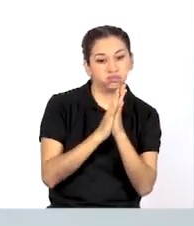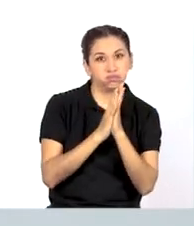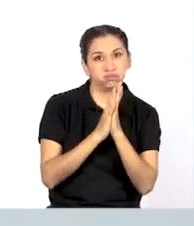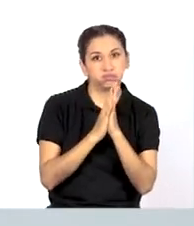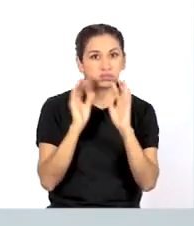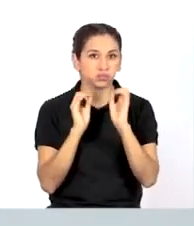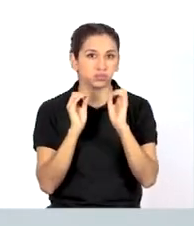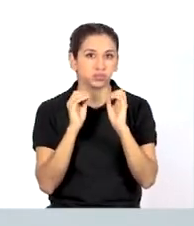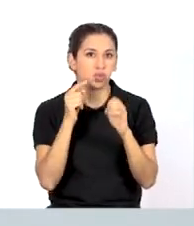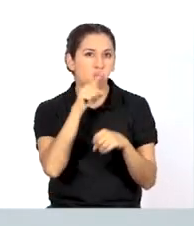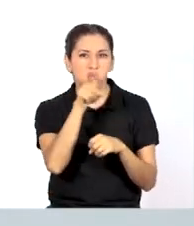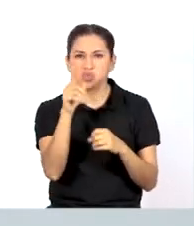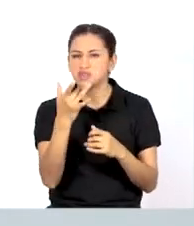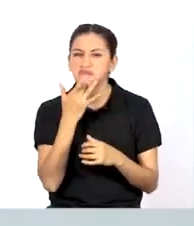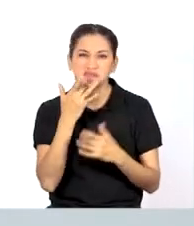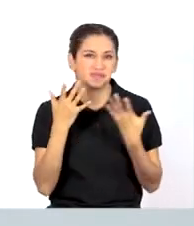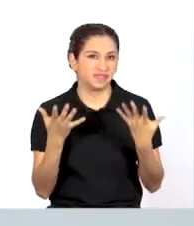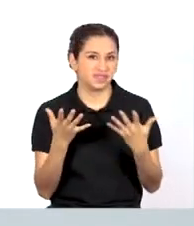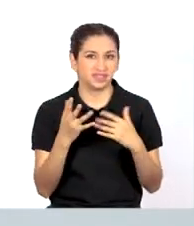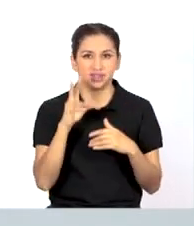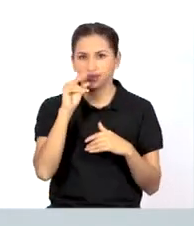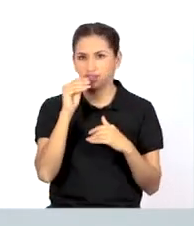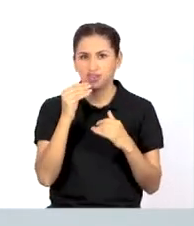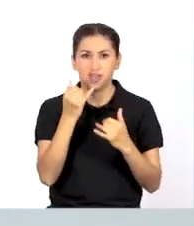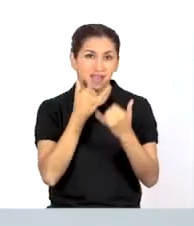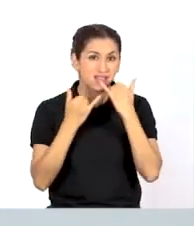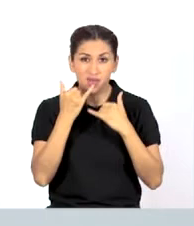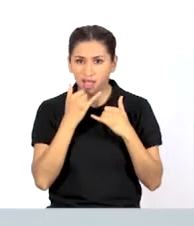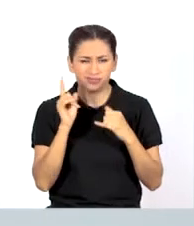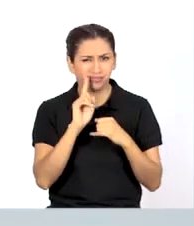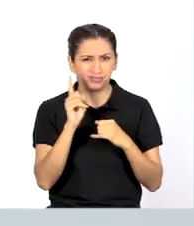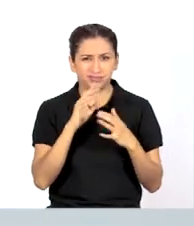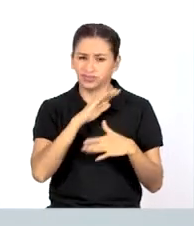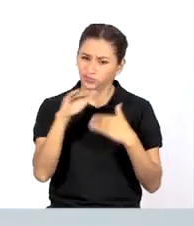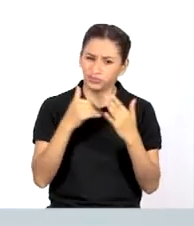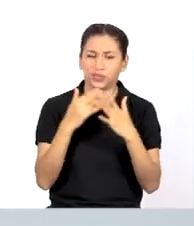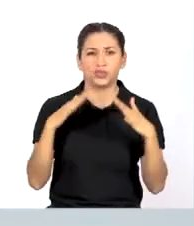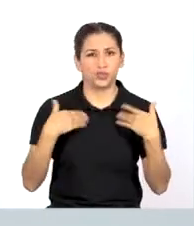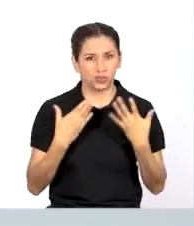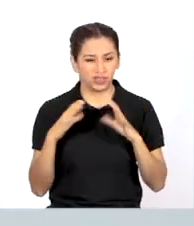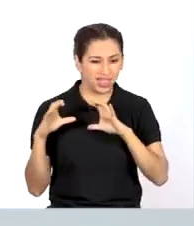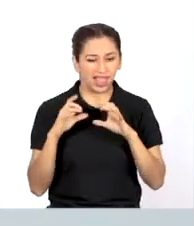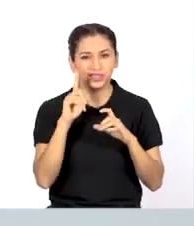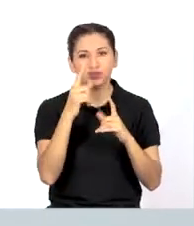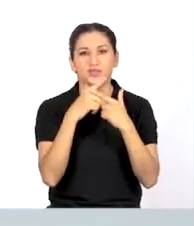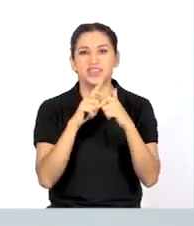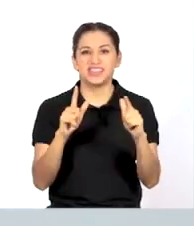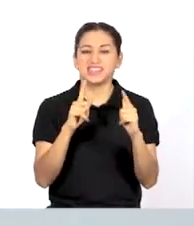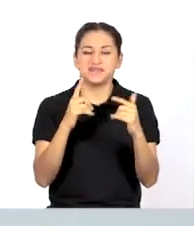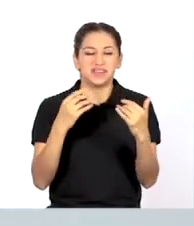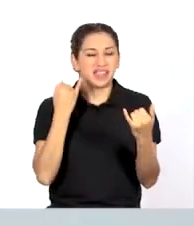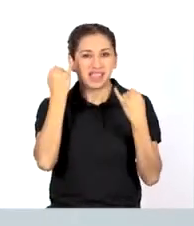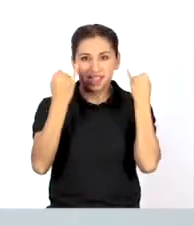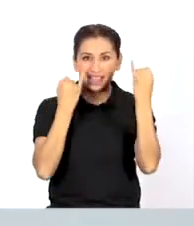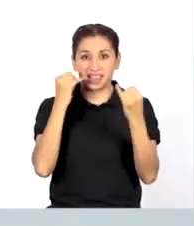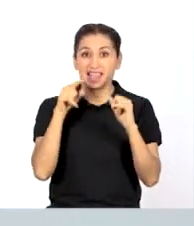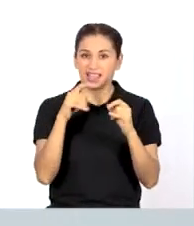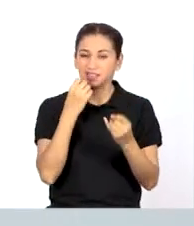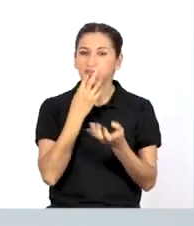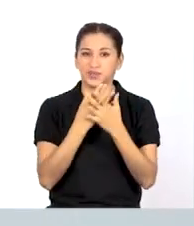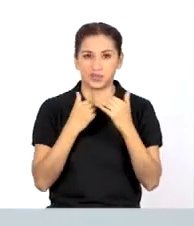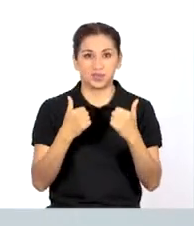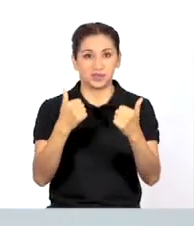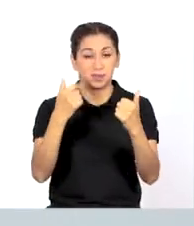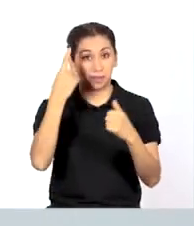aplauso o lo que ustedes prefieran. No hay versión errada. Todos podemos hacerlo a nuestro propio estilo y eso está